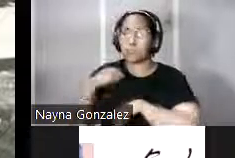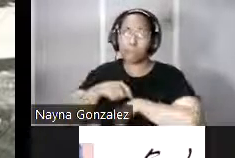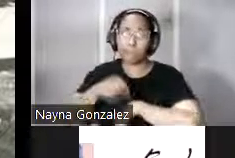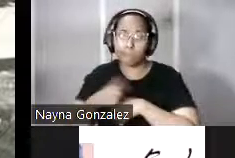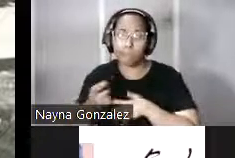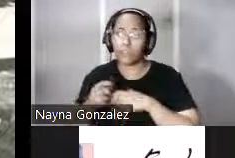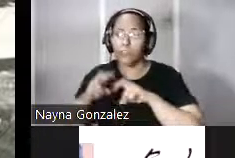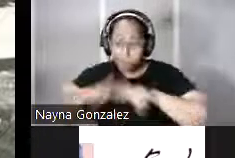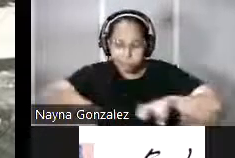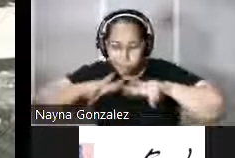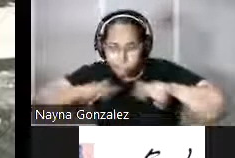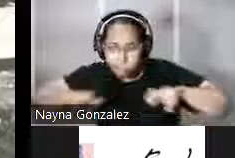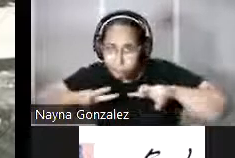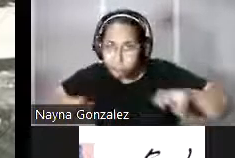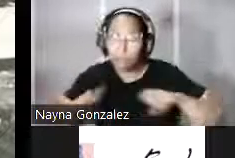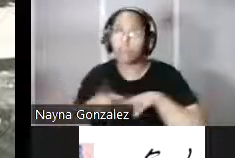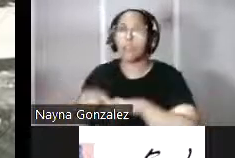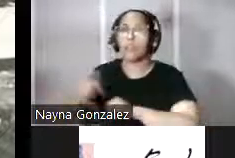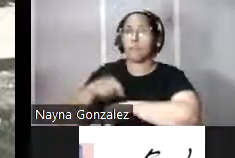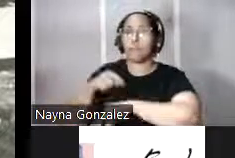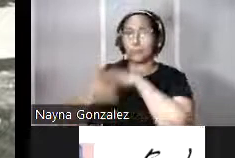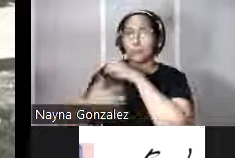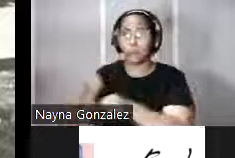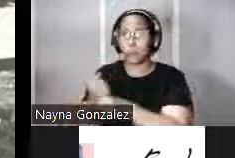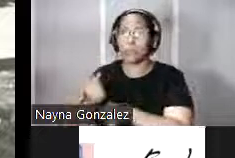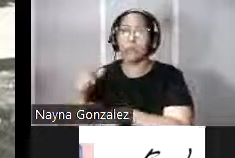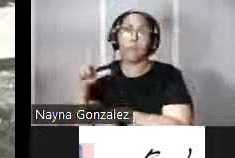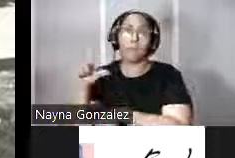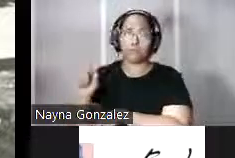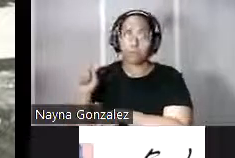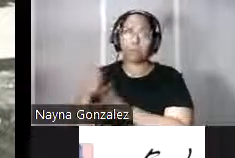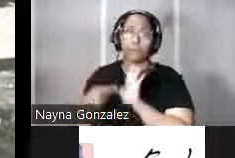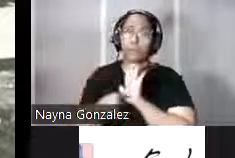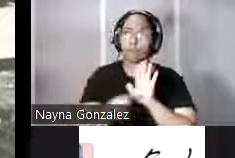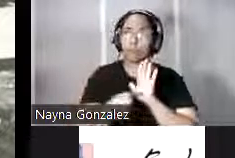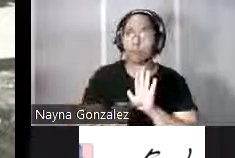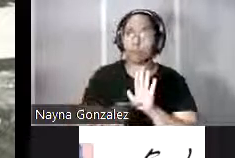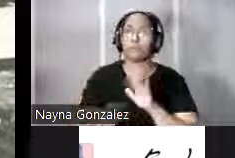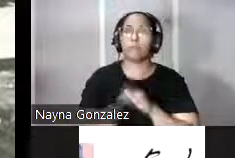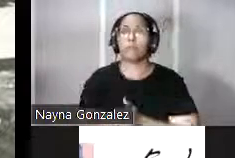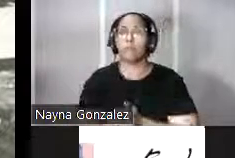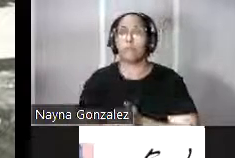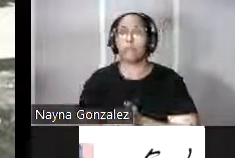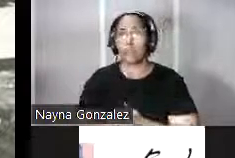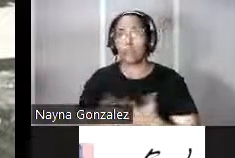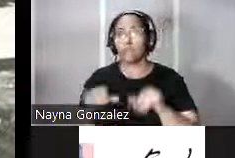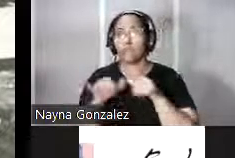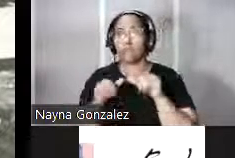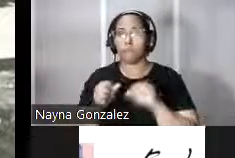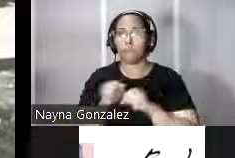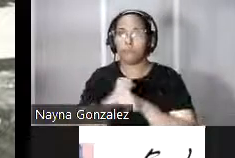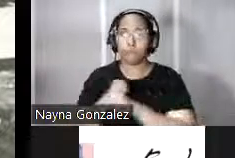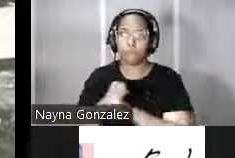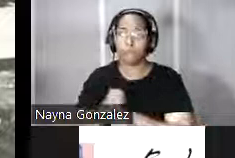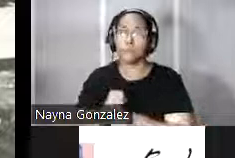y las excavaciones realizadas a mediados del siglo XX muestran que se trataba de una obra realizada en mampostería,